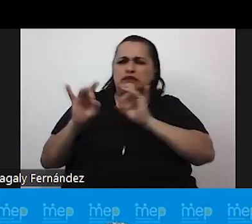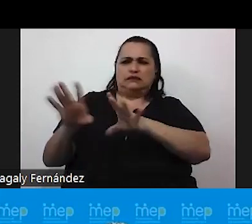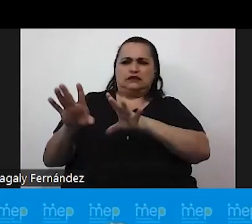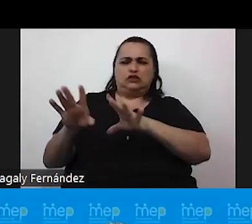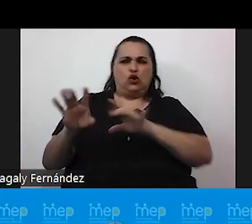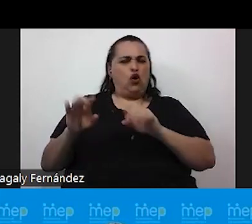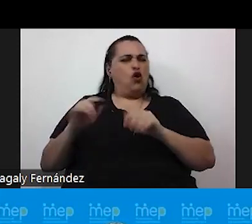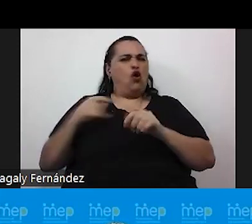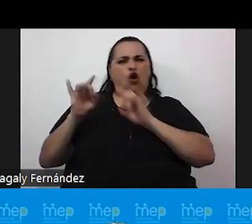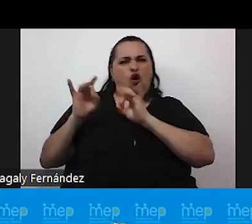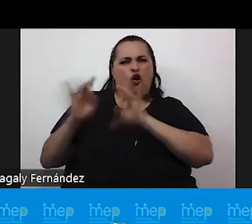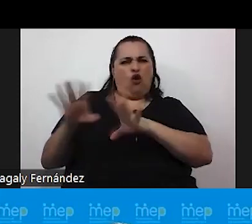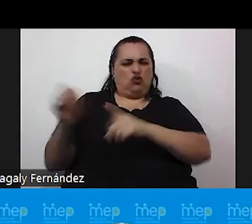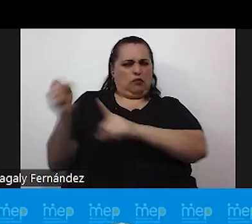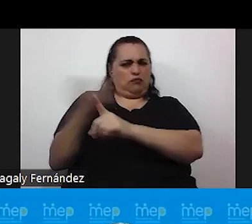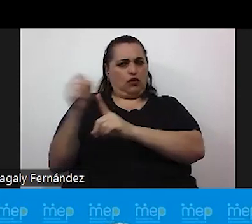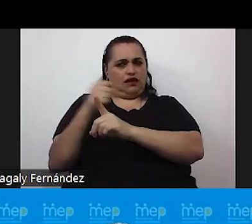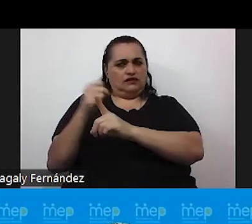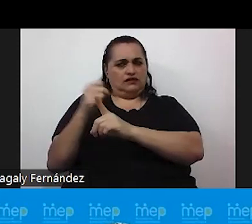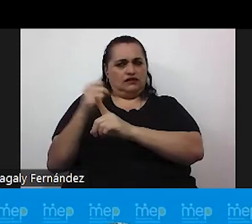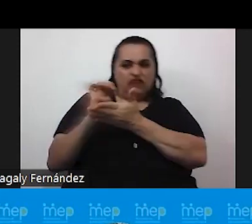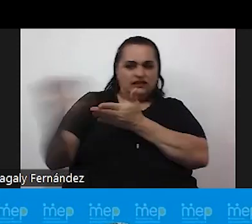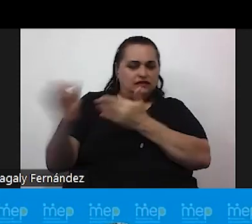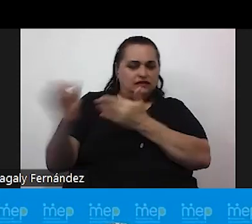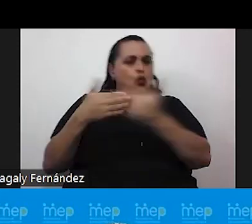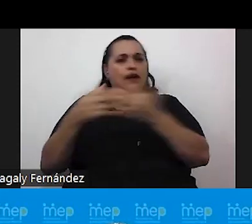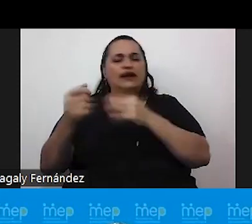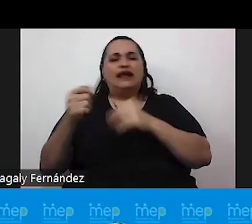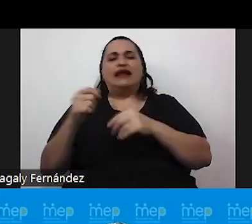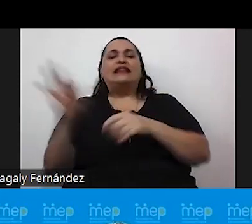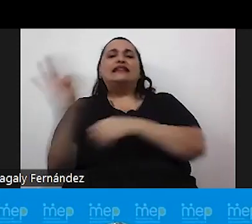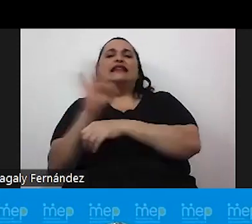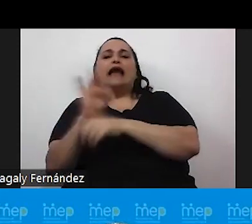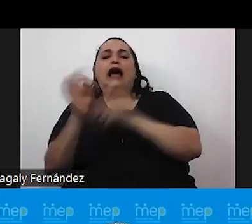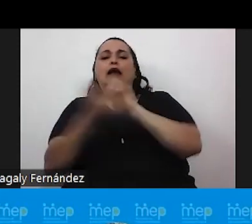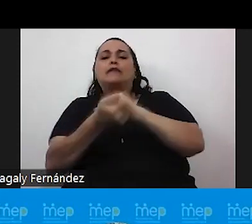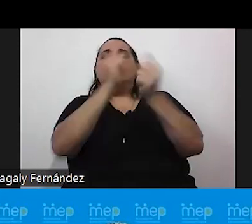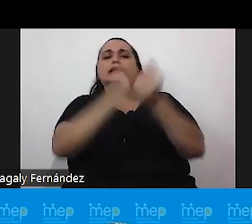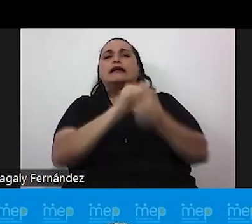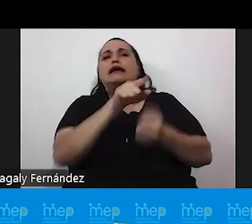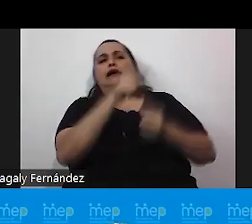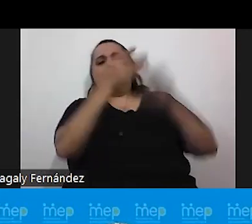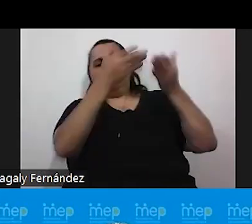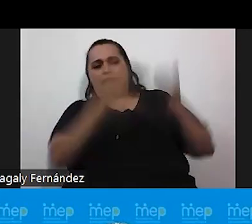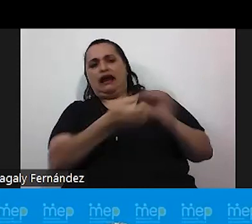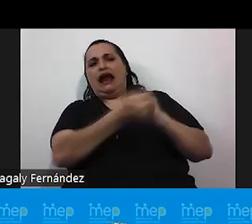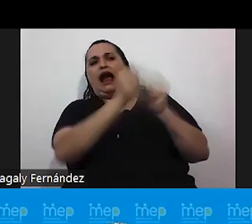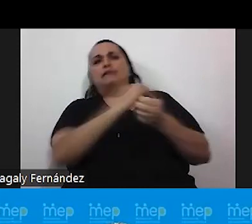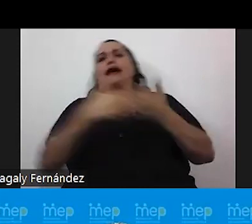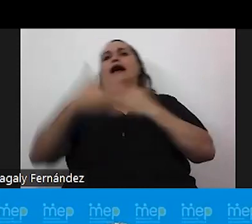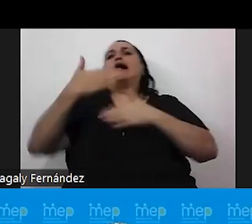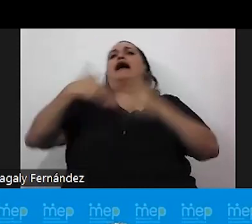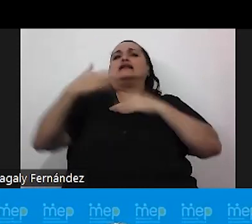y por ende rechaza cualquier terapia de conversión restauración o reversión hacia